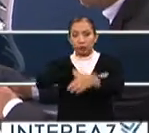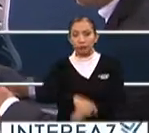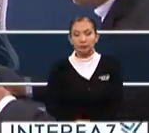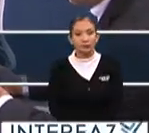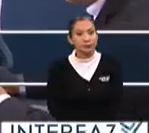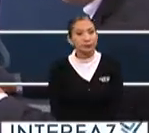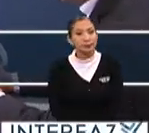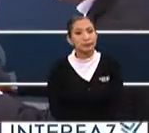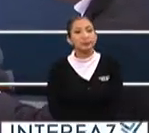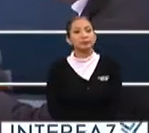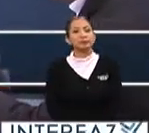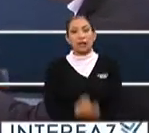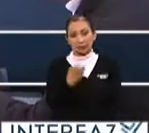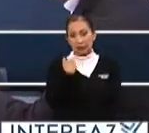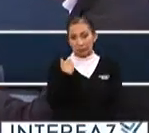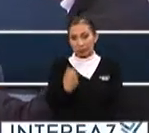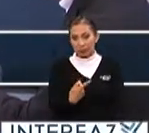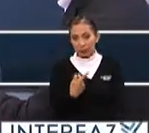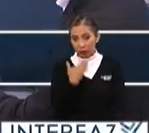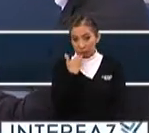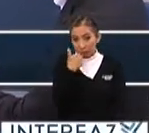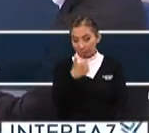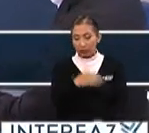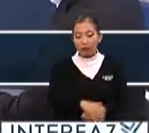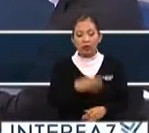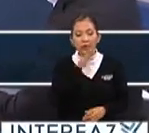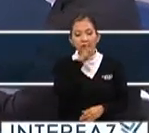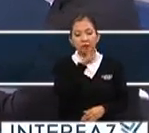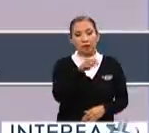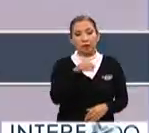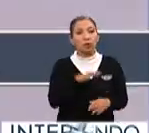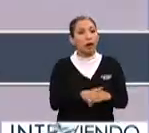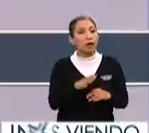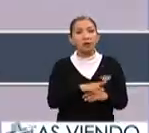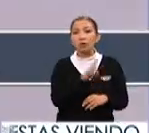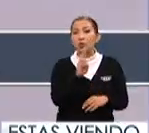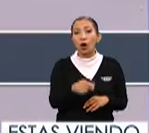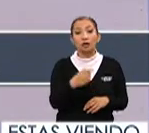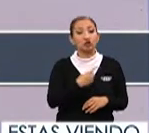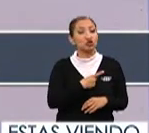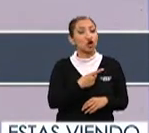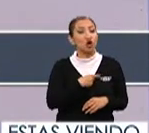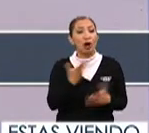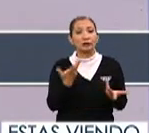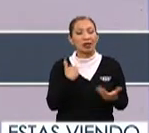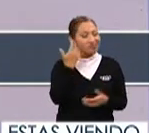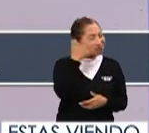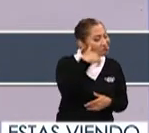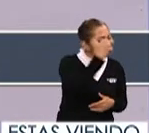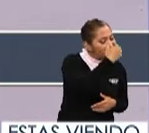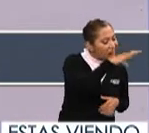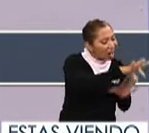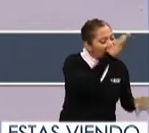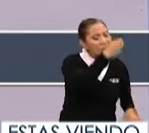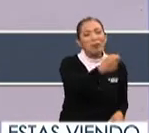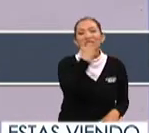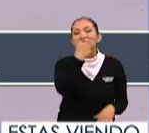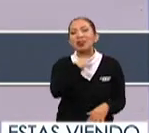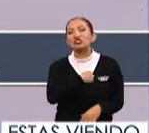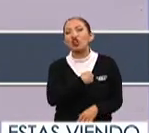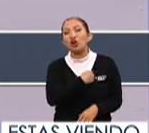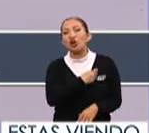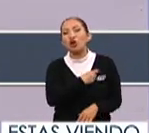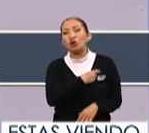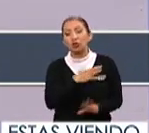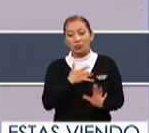medicamentos? Claro, esa es una pregunta muy buena y tal vez la respuesta aquí es nunca automedicarse. O sea, la tendencia siempre ha sido esto. Yo